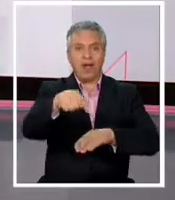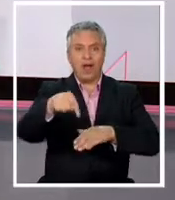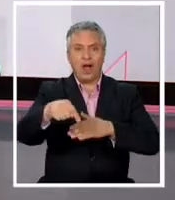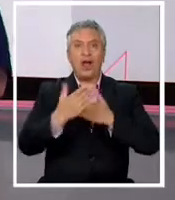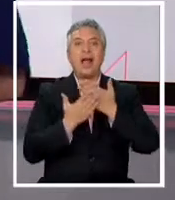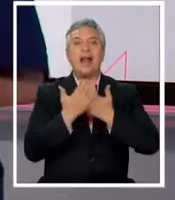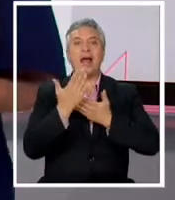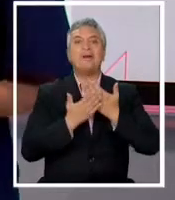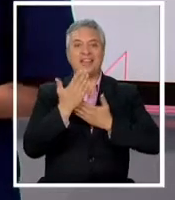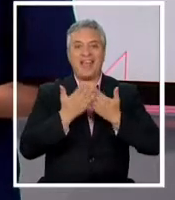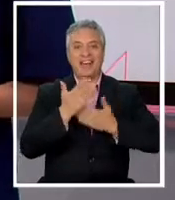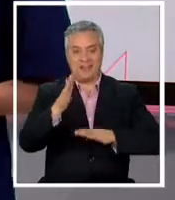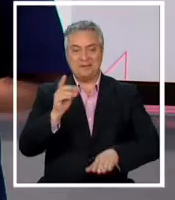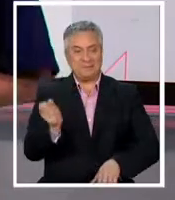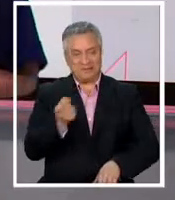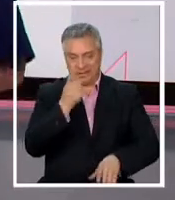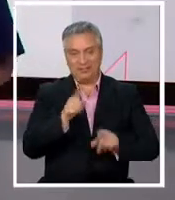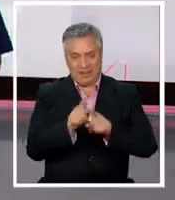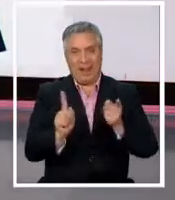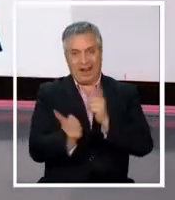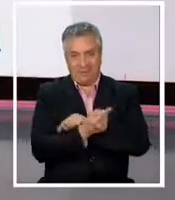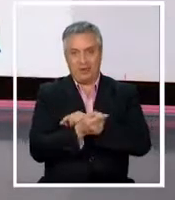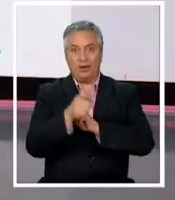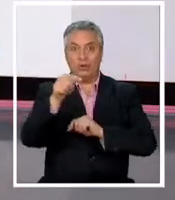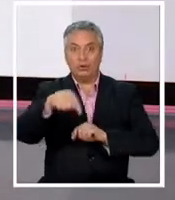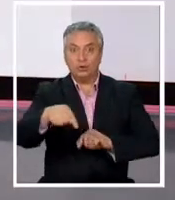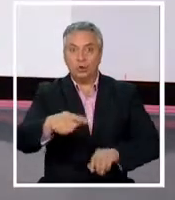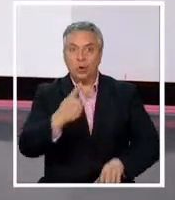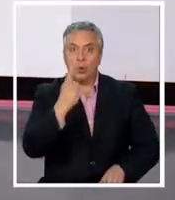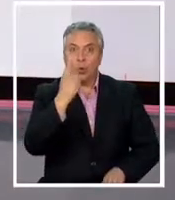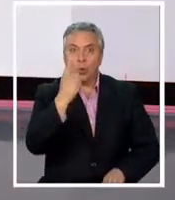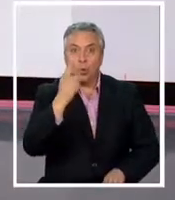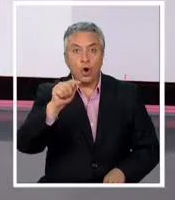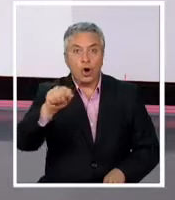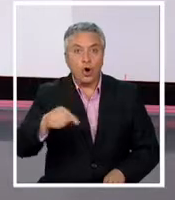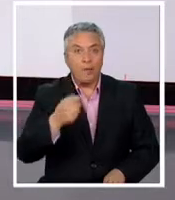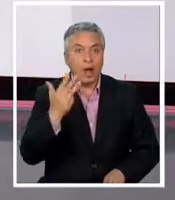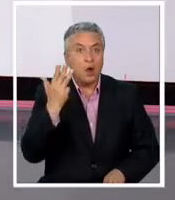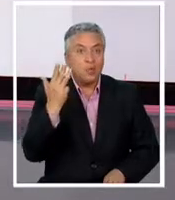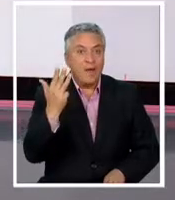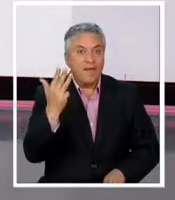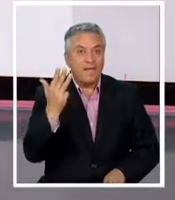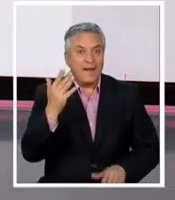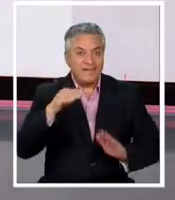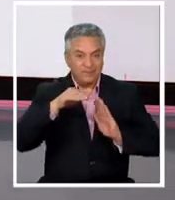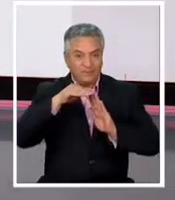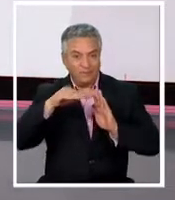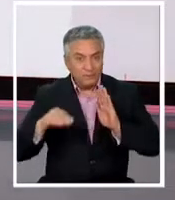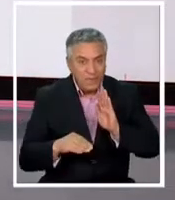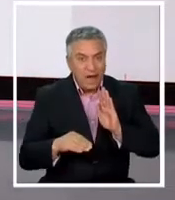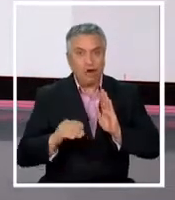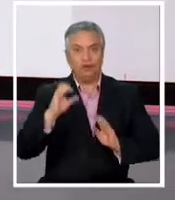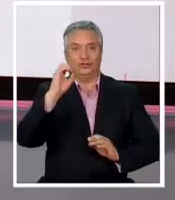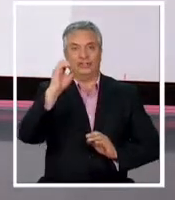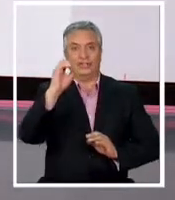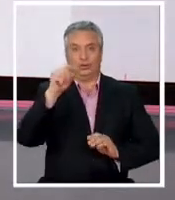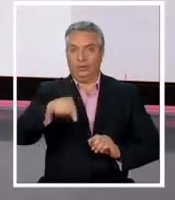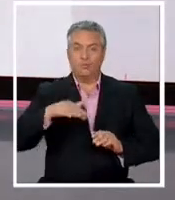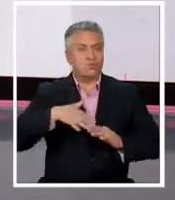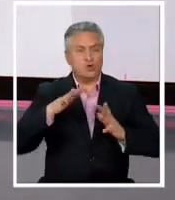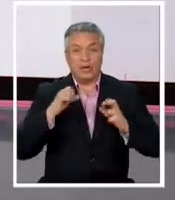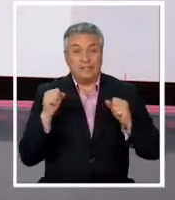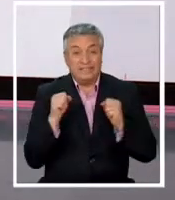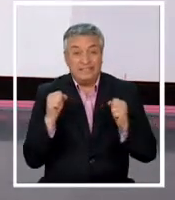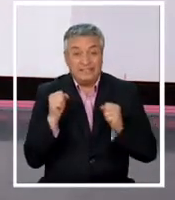mañana. ¡El frío! Acá en Santiago, 1,9 grados bajo cero. Es la mañana más fría de mayo en los últimos 55 años.